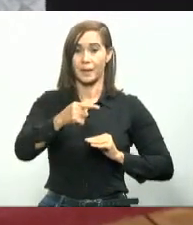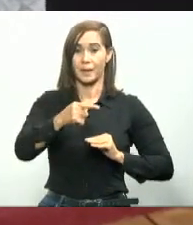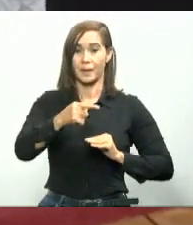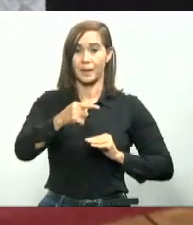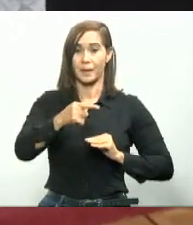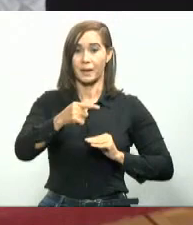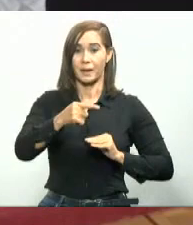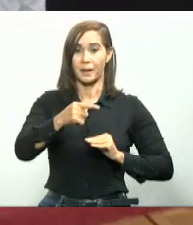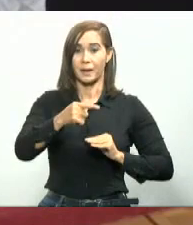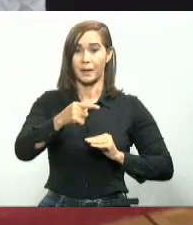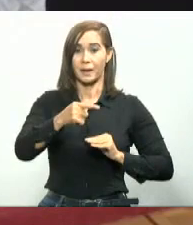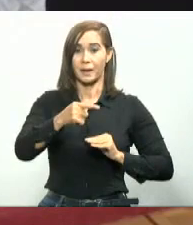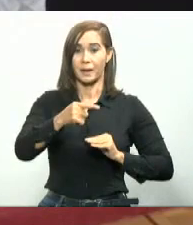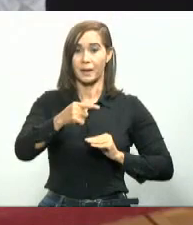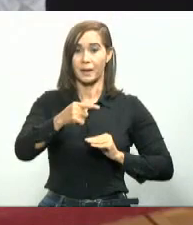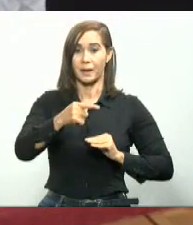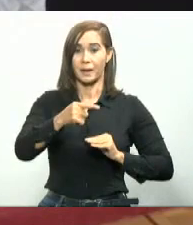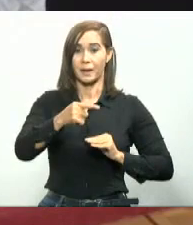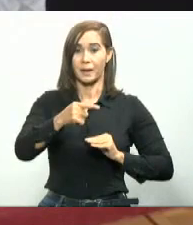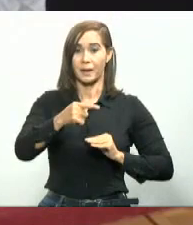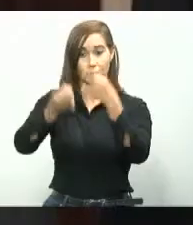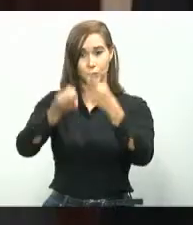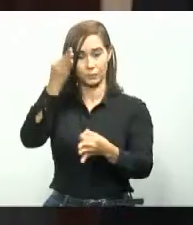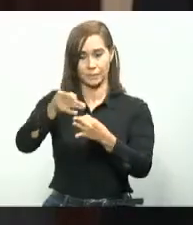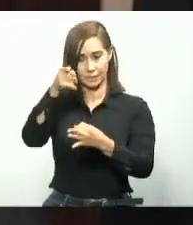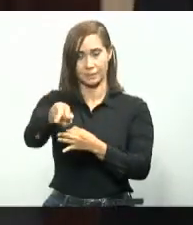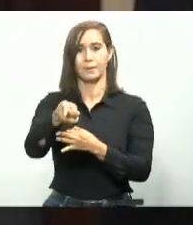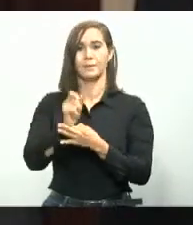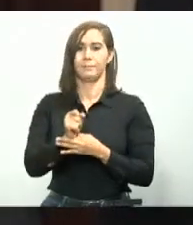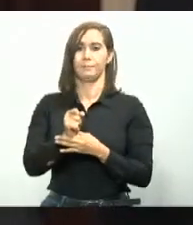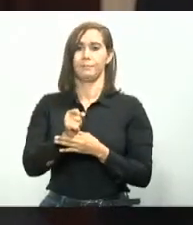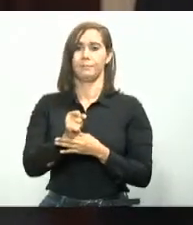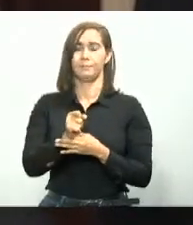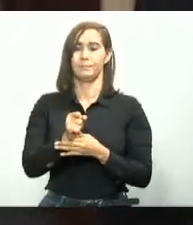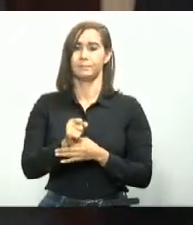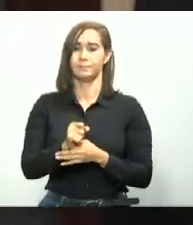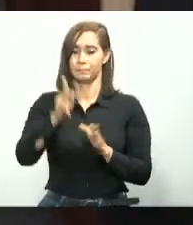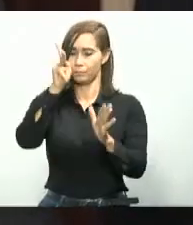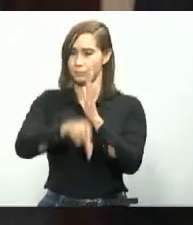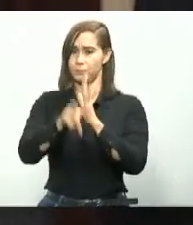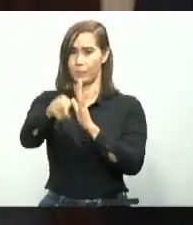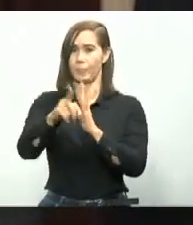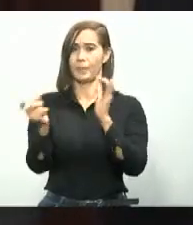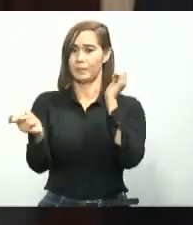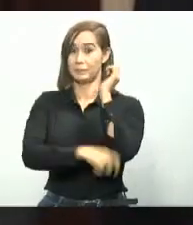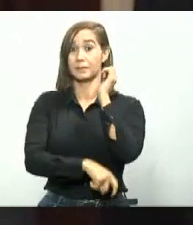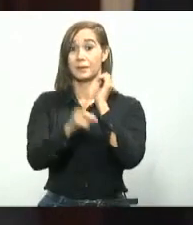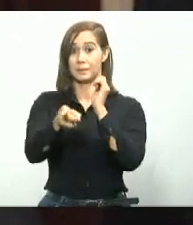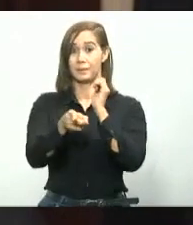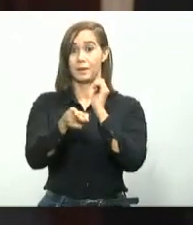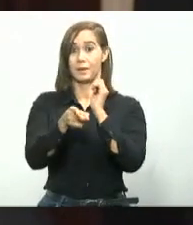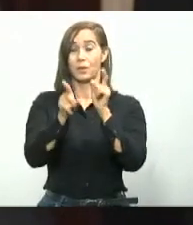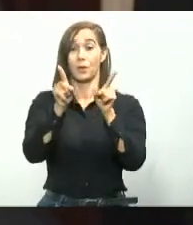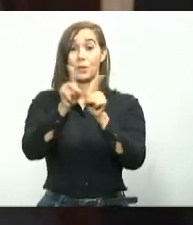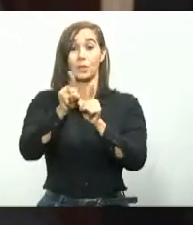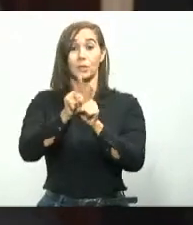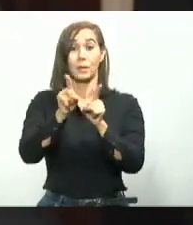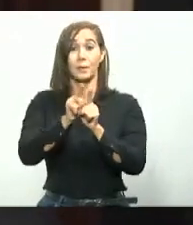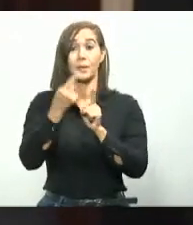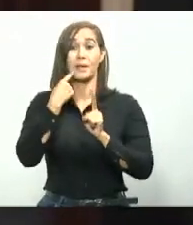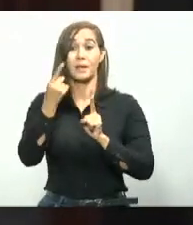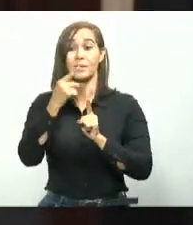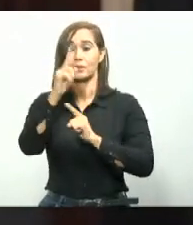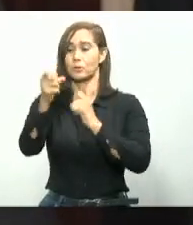y responder por sus actos. Y también le he pedido que preste todo el